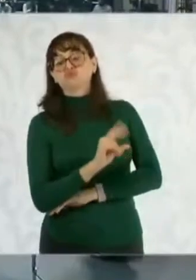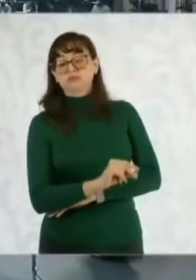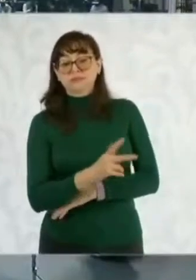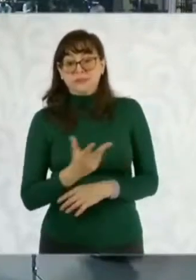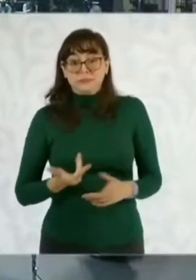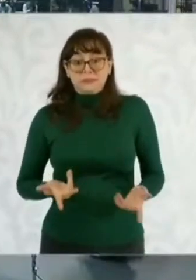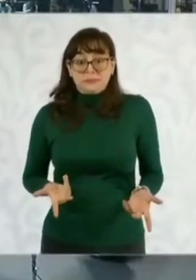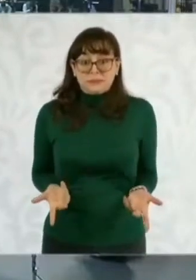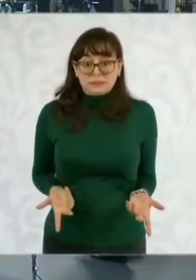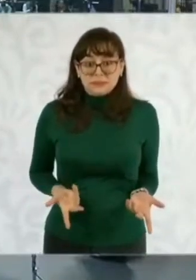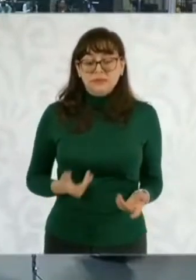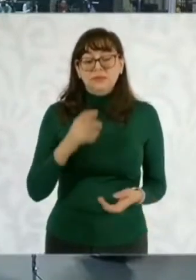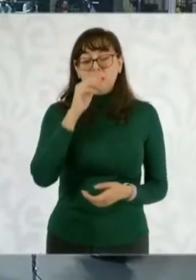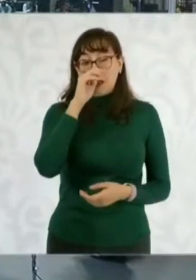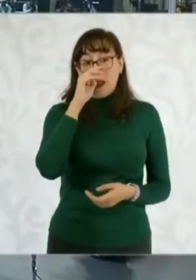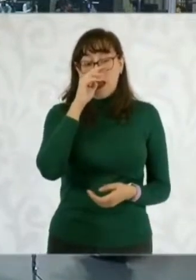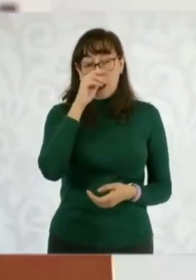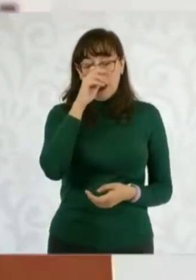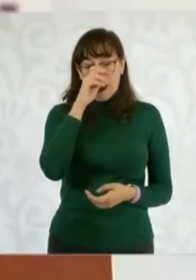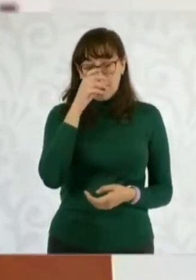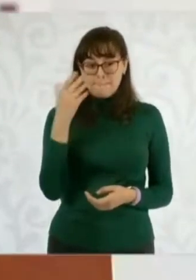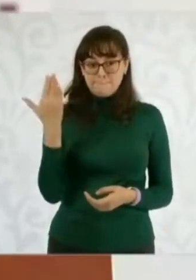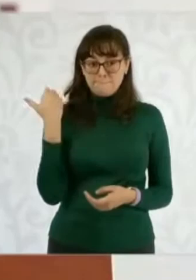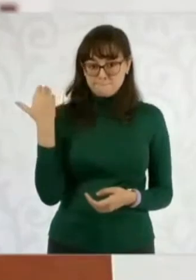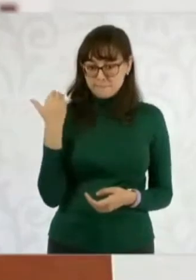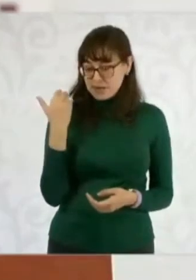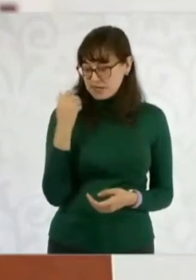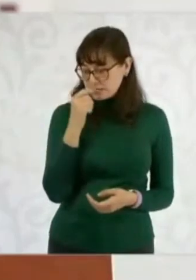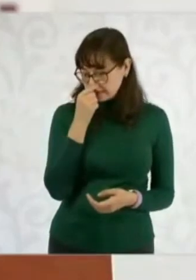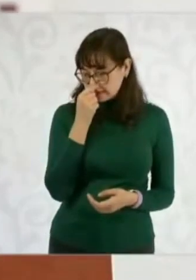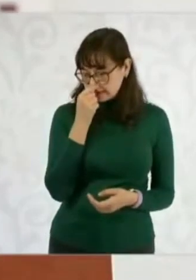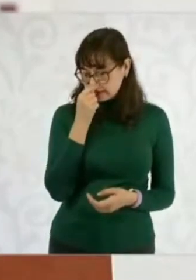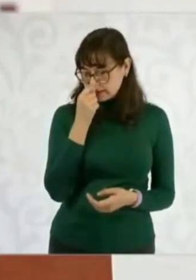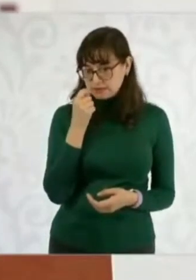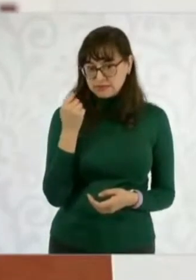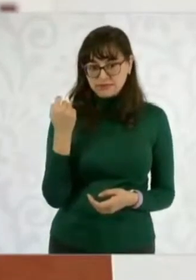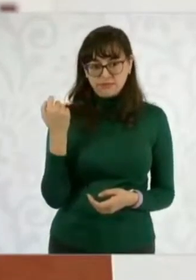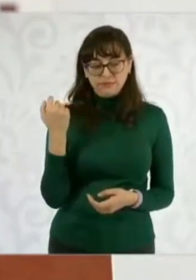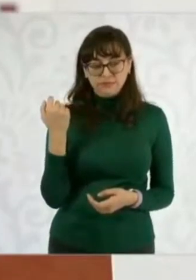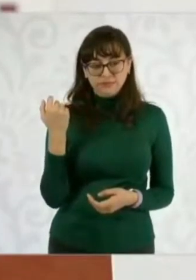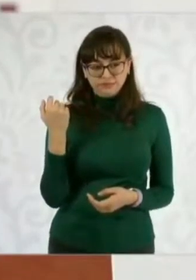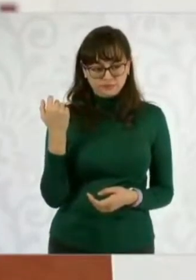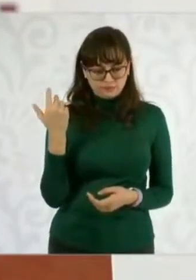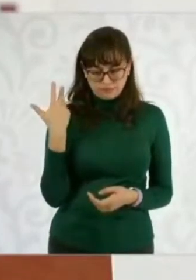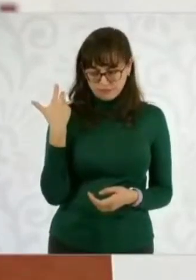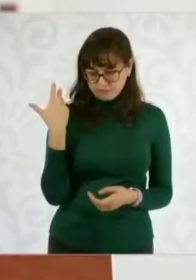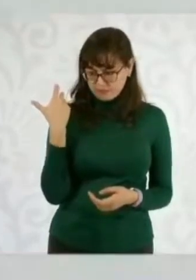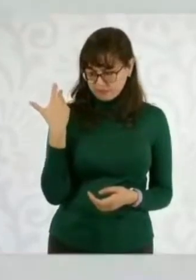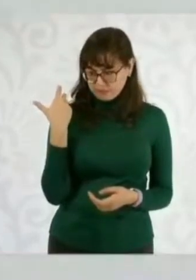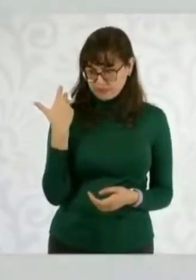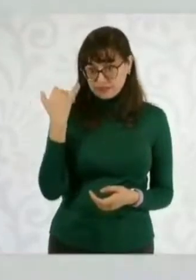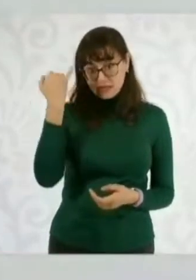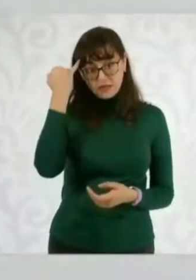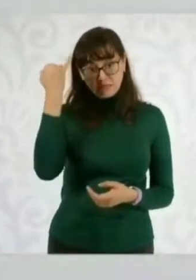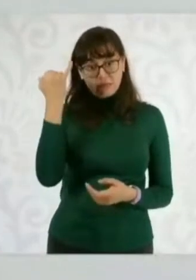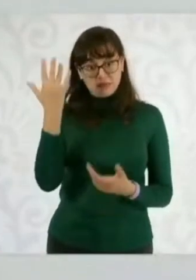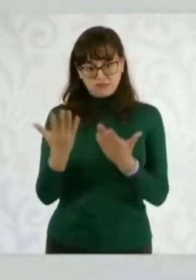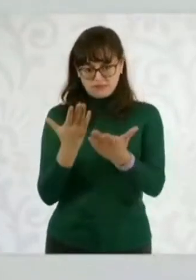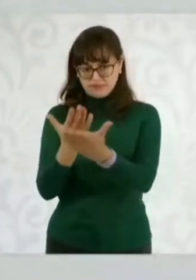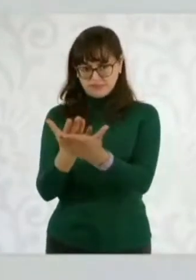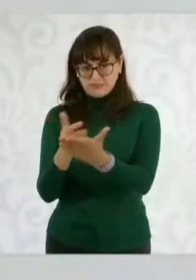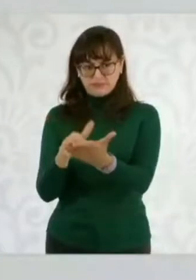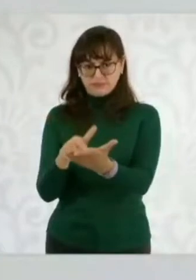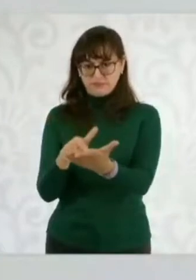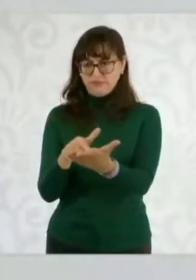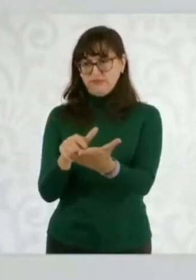Entonces, un planteamiento por parte de una de las iniciativas en donde ella